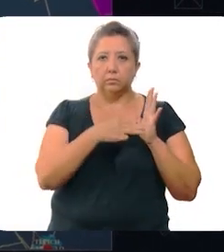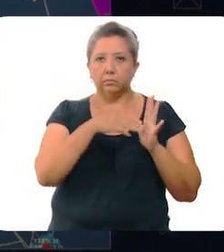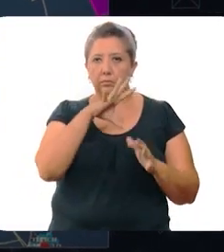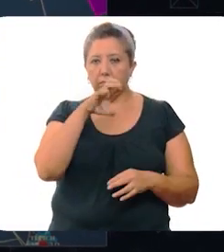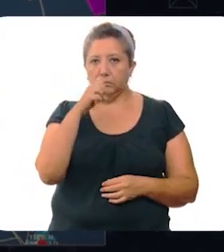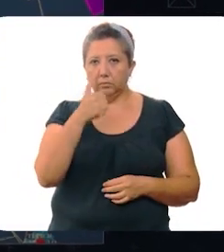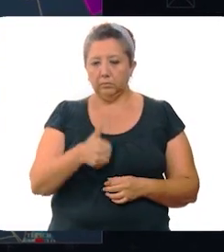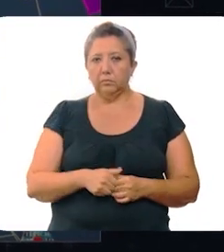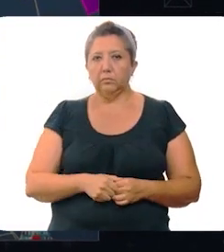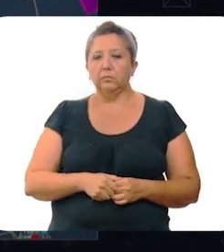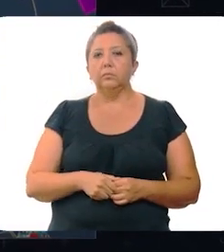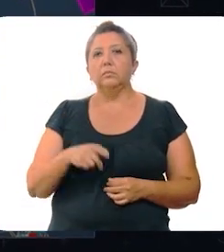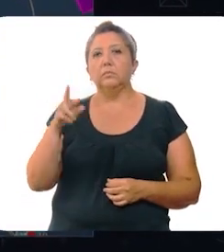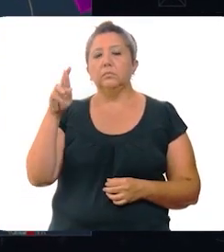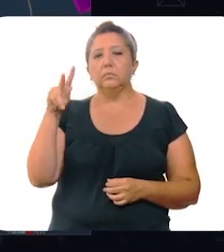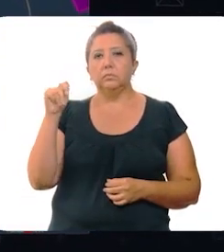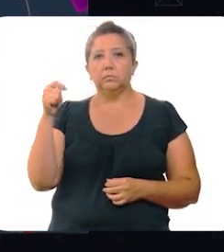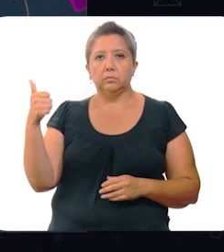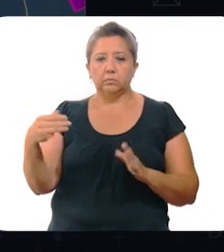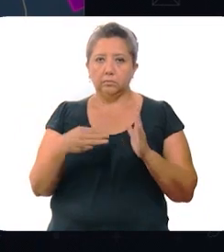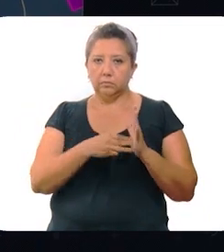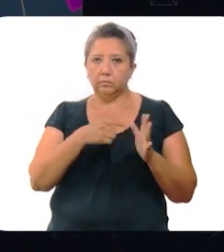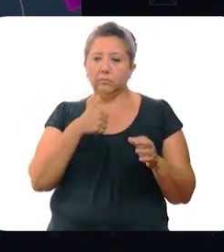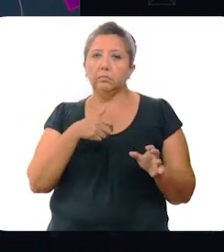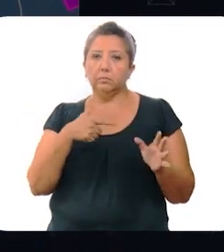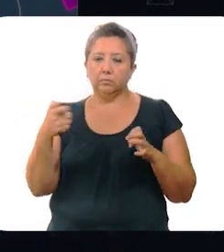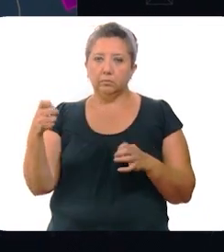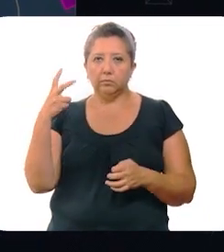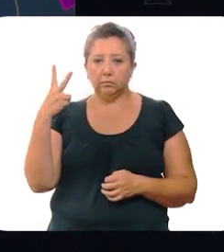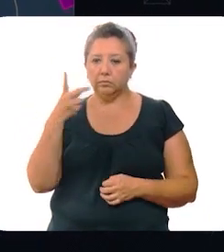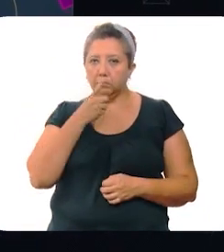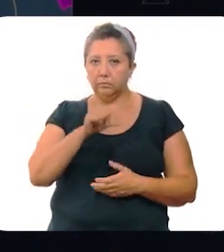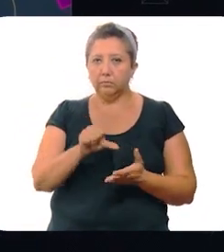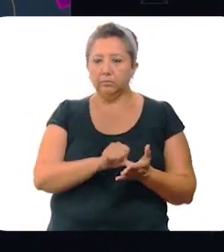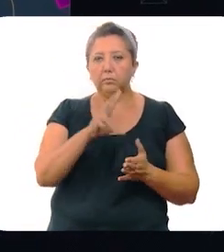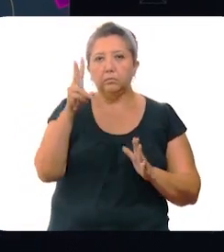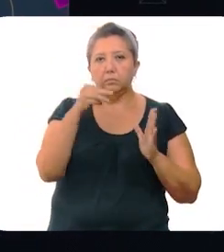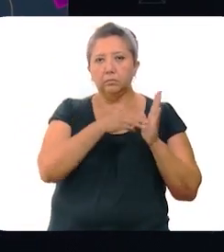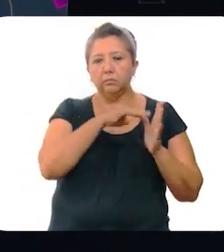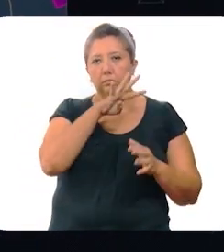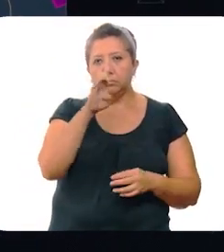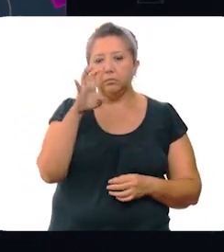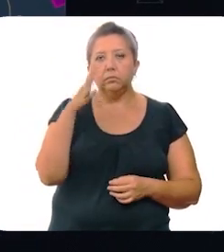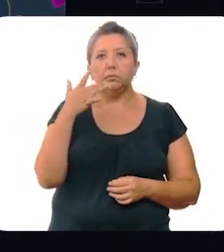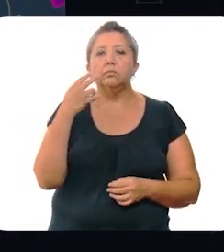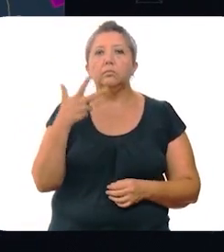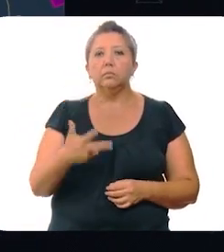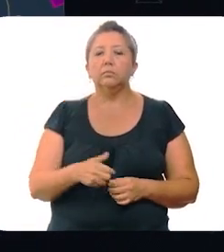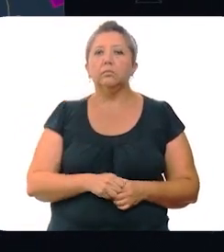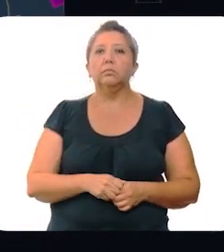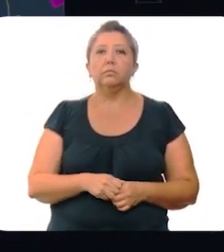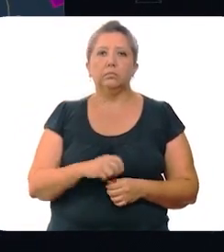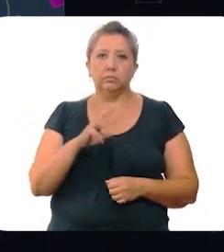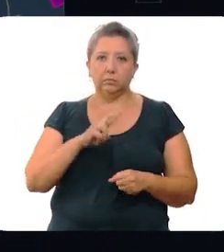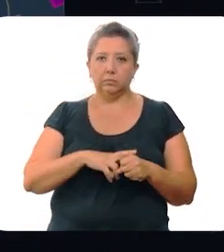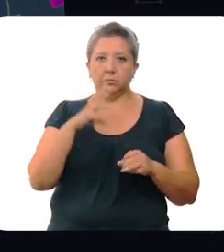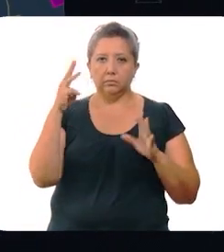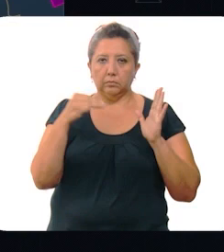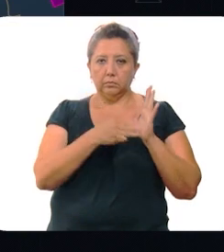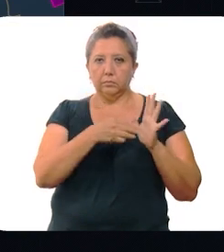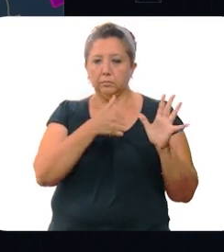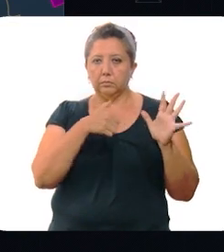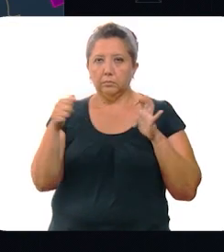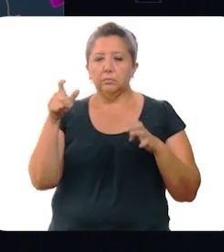,506, en la zona oriente 6,702, en la zona centro 2,458, en la zona sur 3